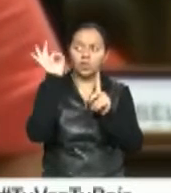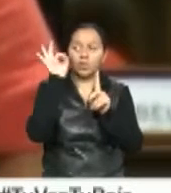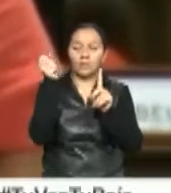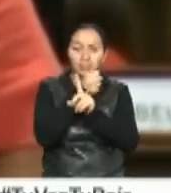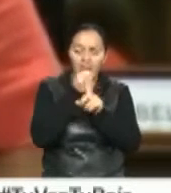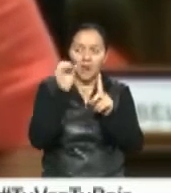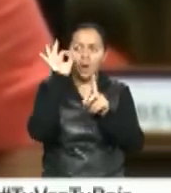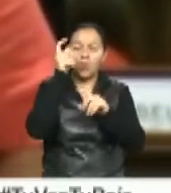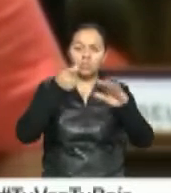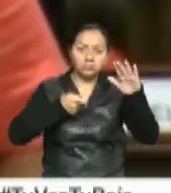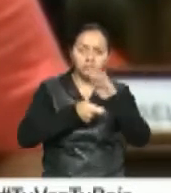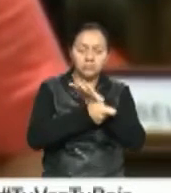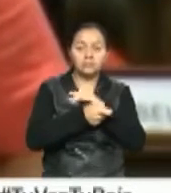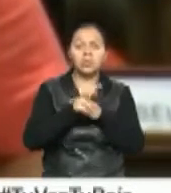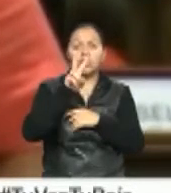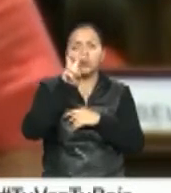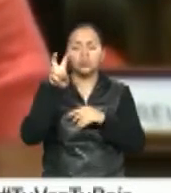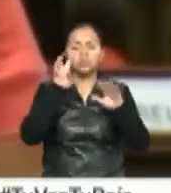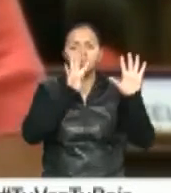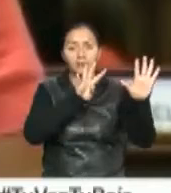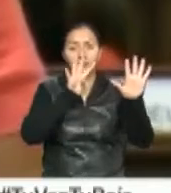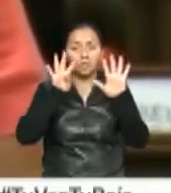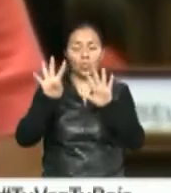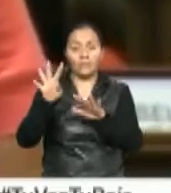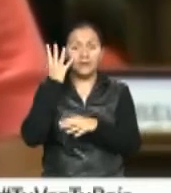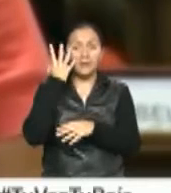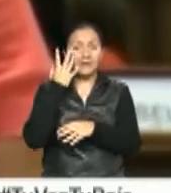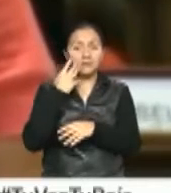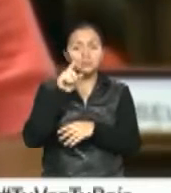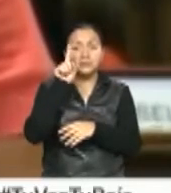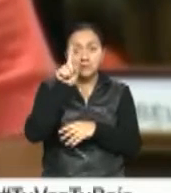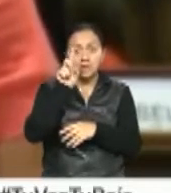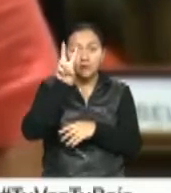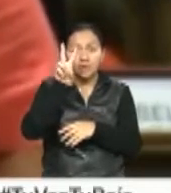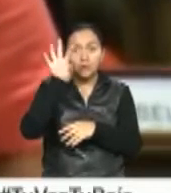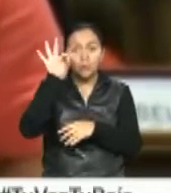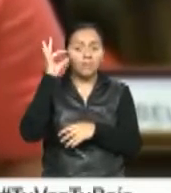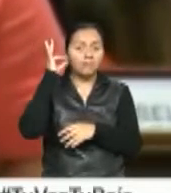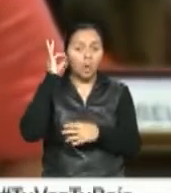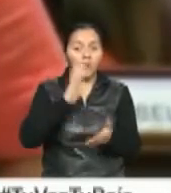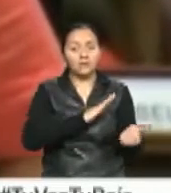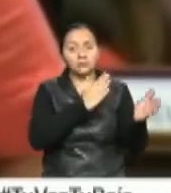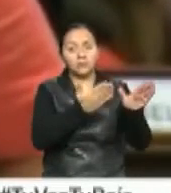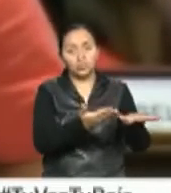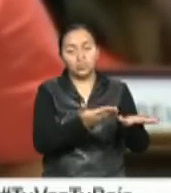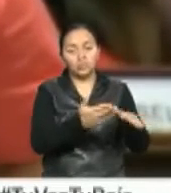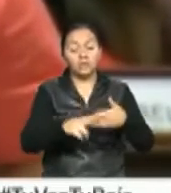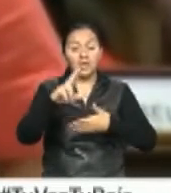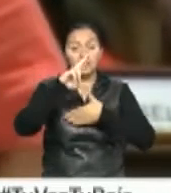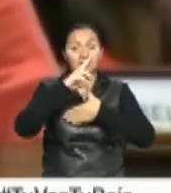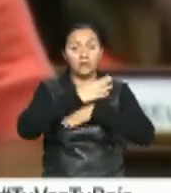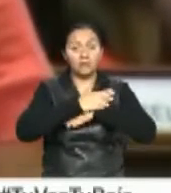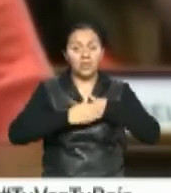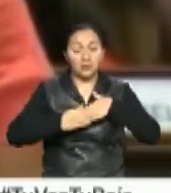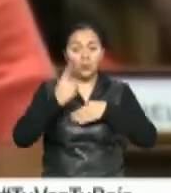homicidios en 299 días. Según la Cepal, 12 latinoamericanas son asesinadas cada